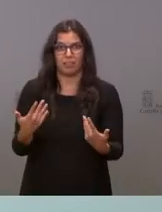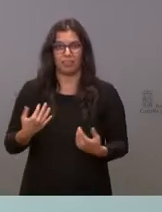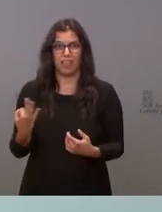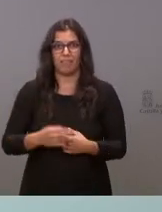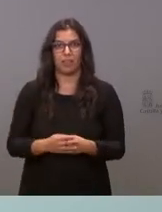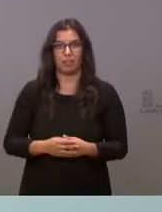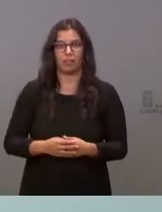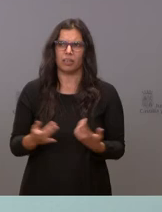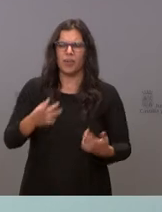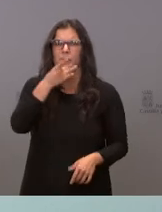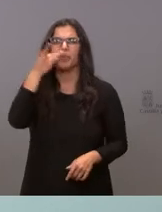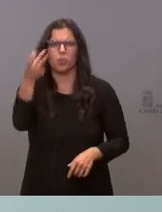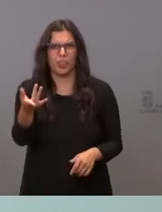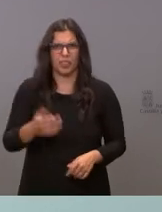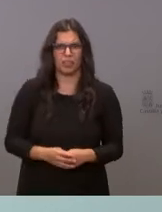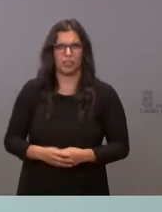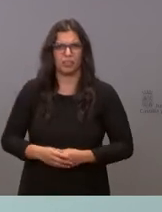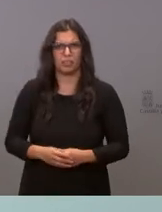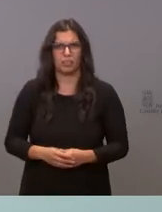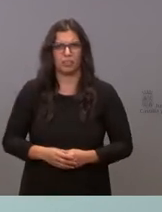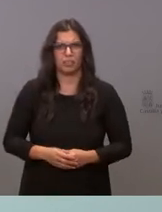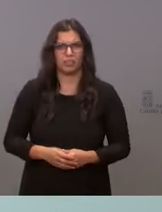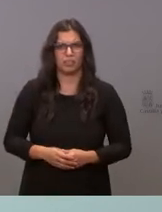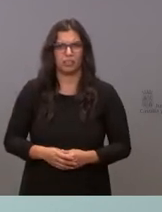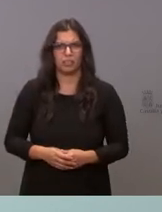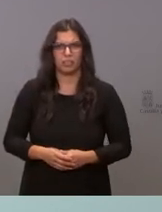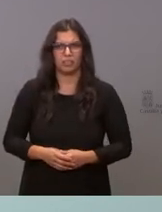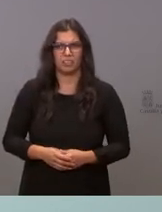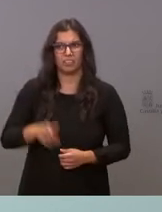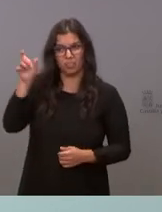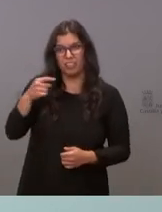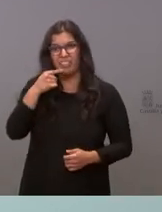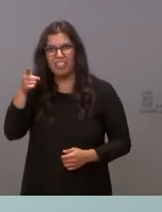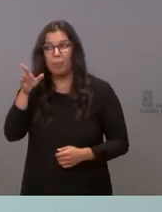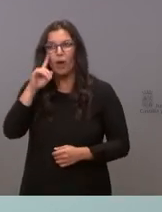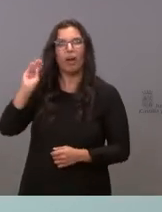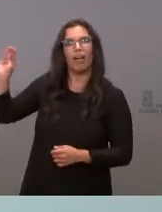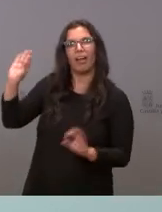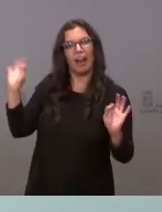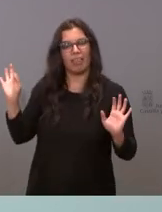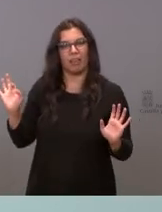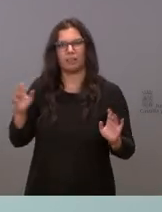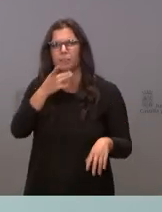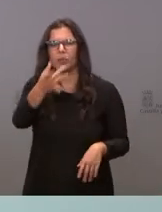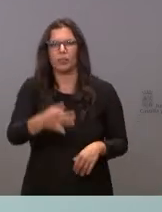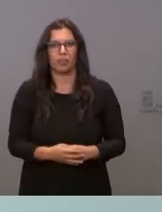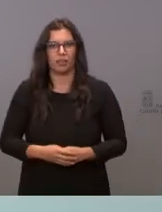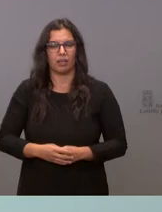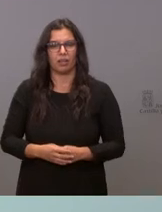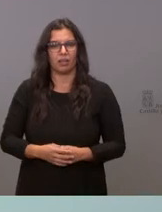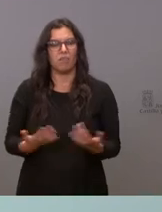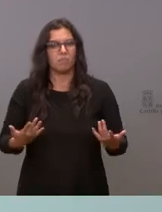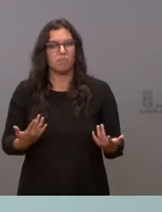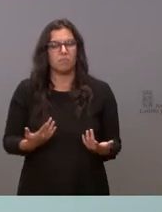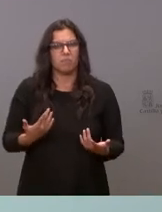tener muy poca vergüenza para decir eso. Políticamente, ¿alguien puede